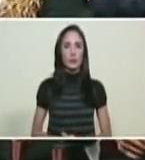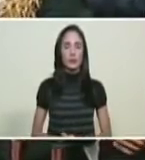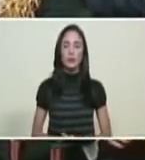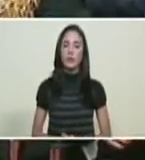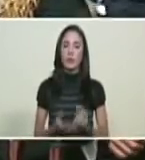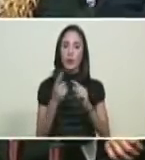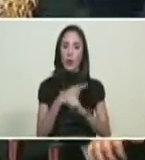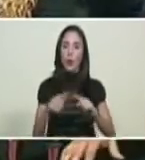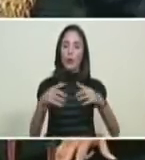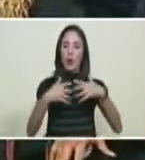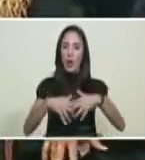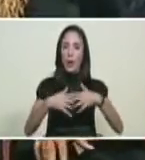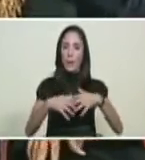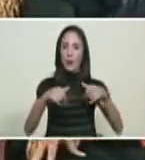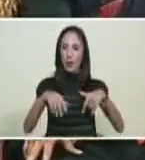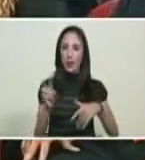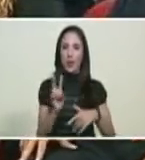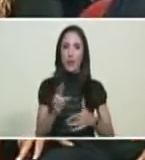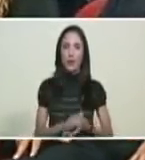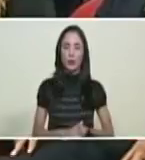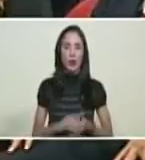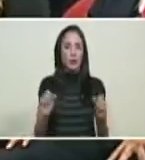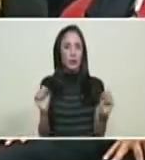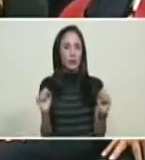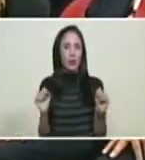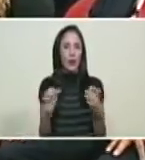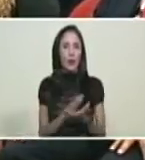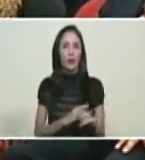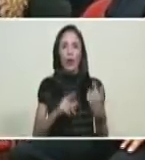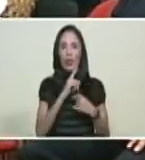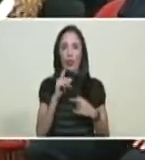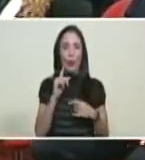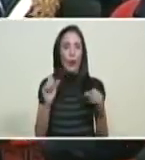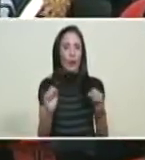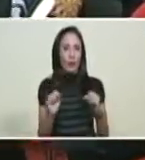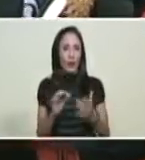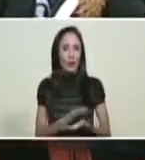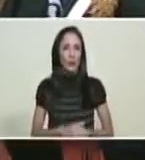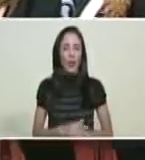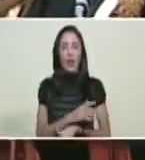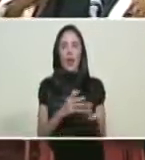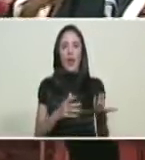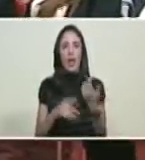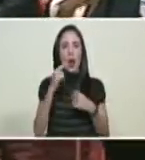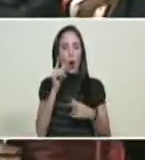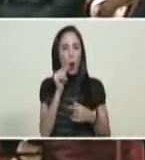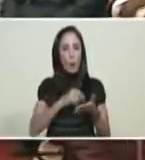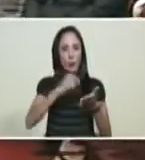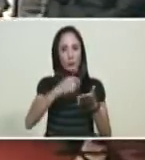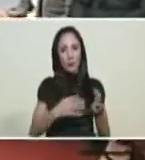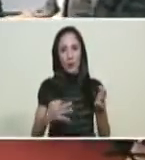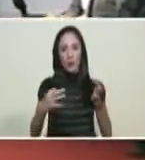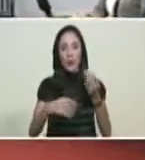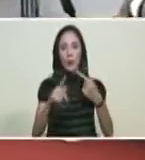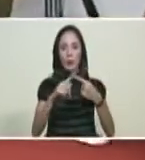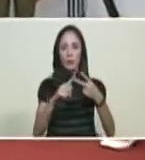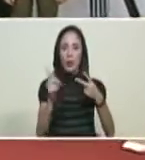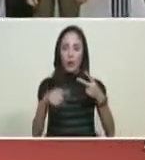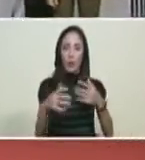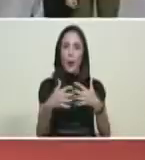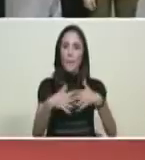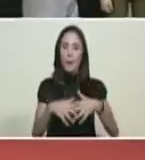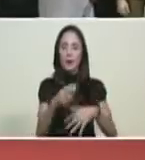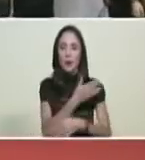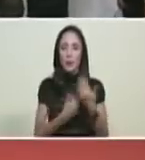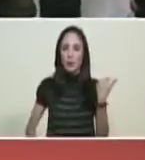Empresa Venezolana de Enfriadores Compañía Anónima Venenca. Firman ciudadano Armando Salazar y ciudadano Manuel